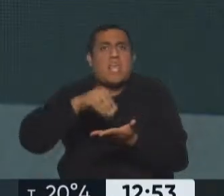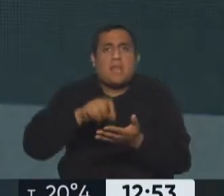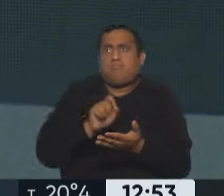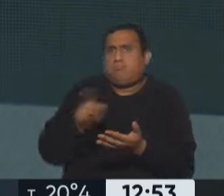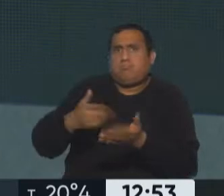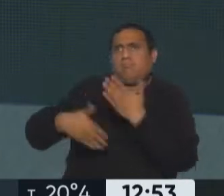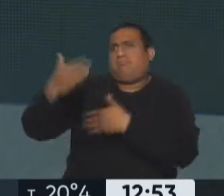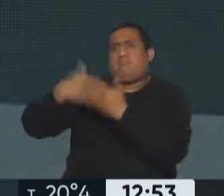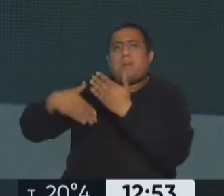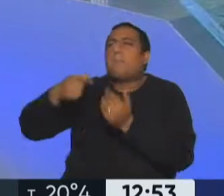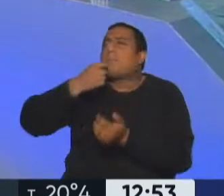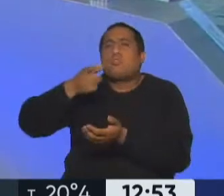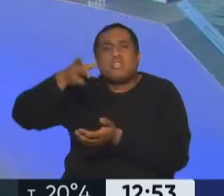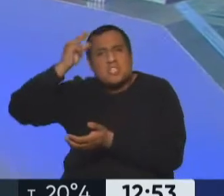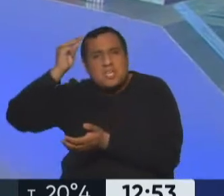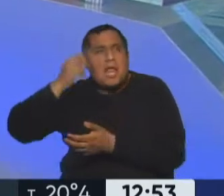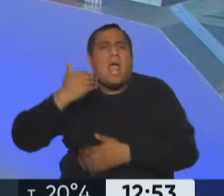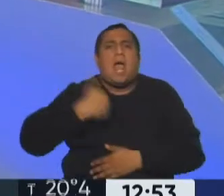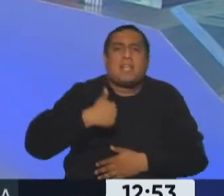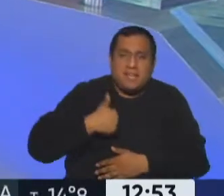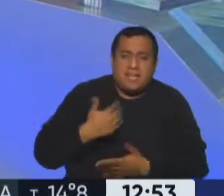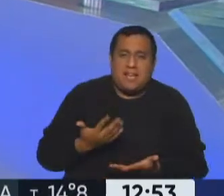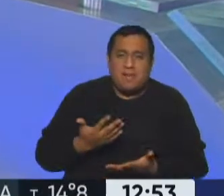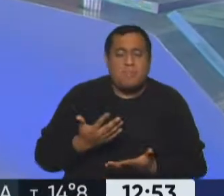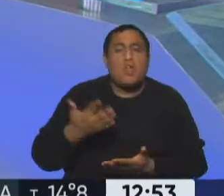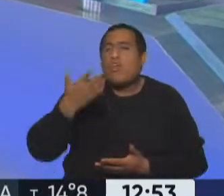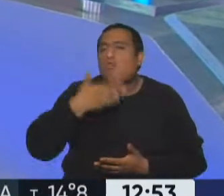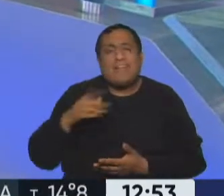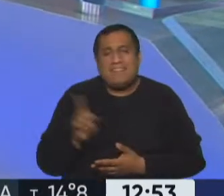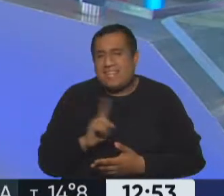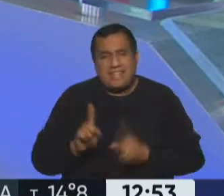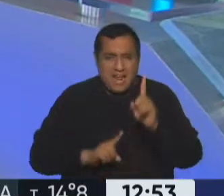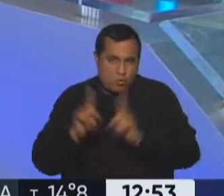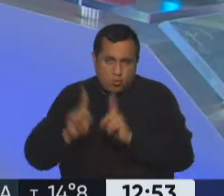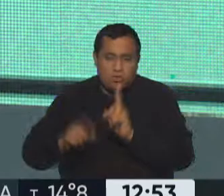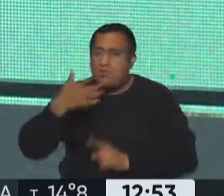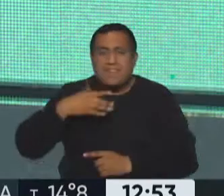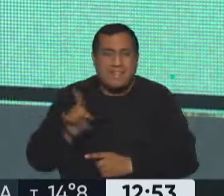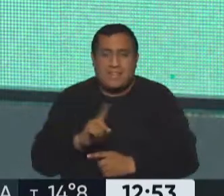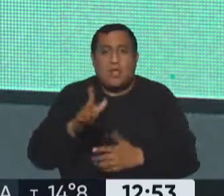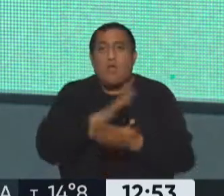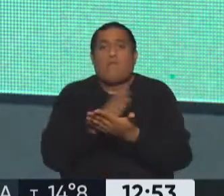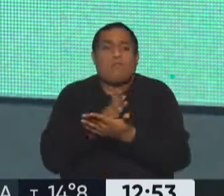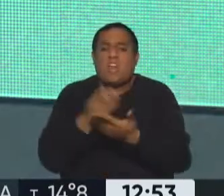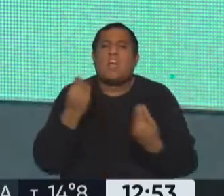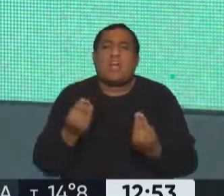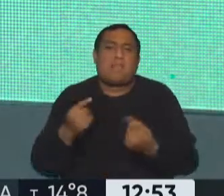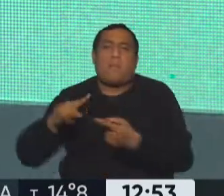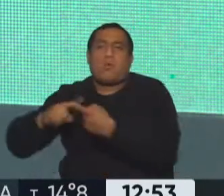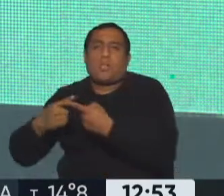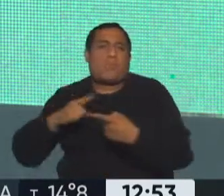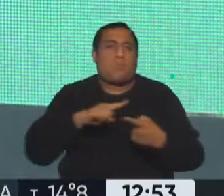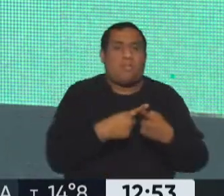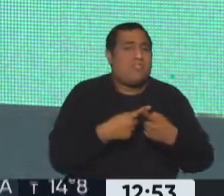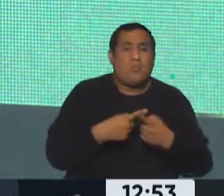indígenas en Chile y los indígenas en Argentina, no comprendiendo que en realidad esa frontera es la frontera política de los estados y que